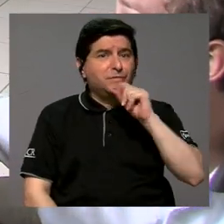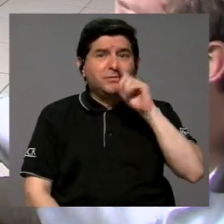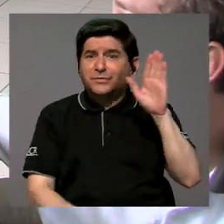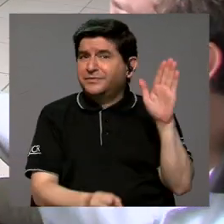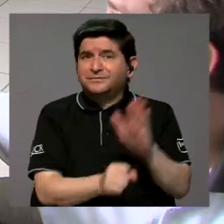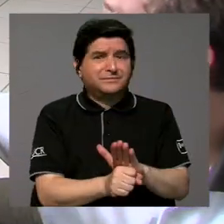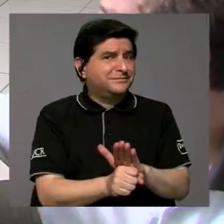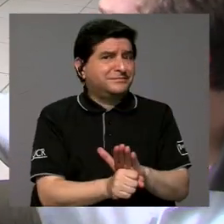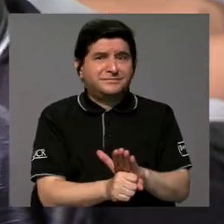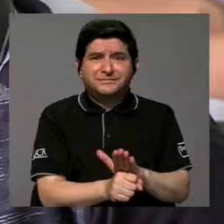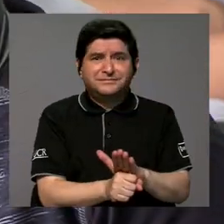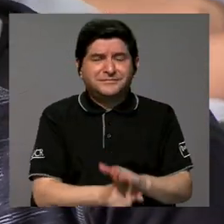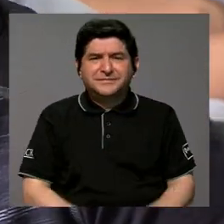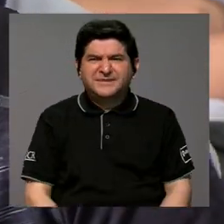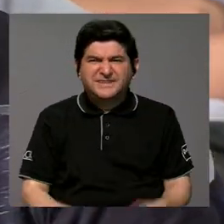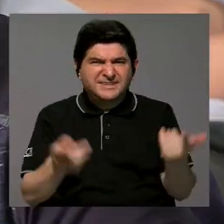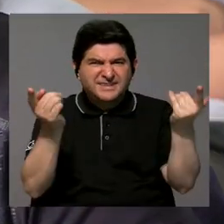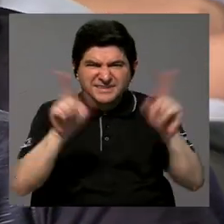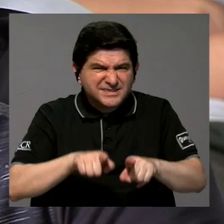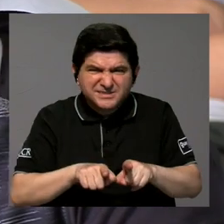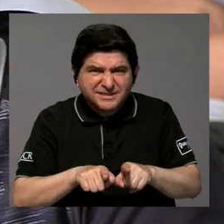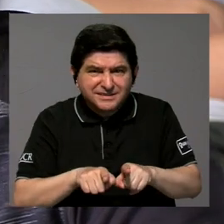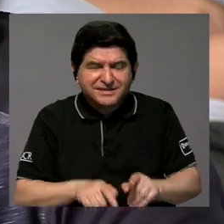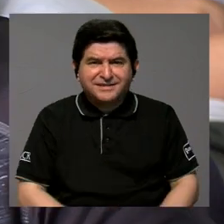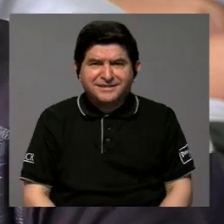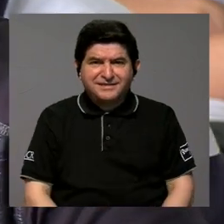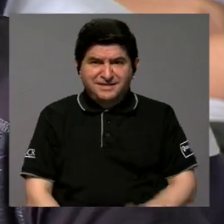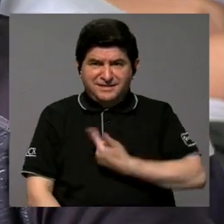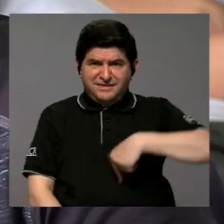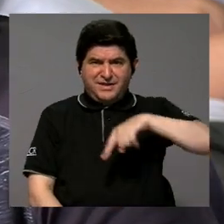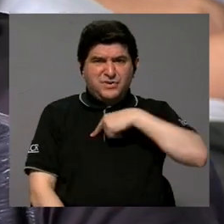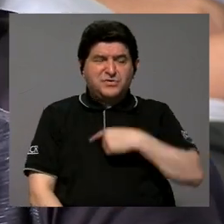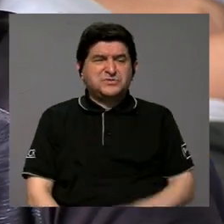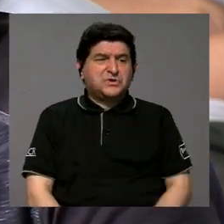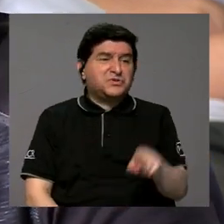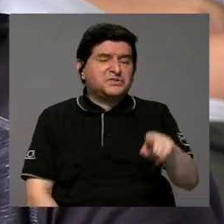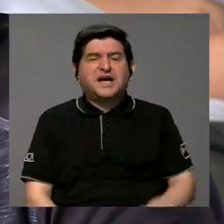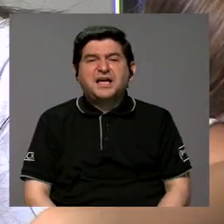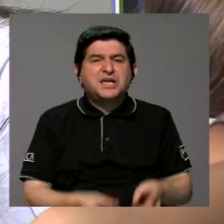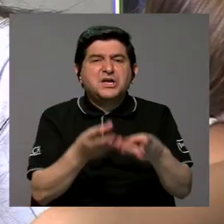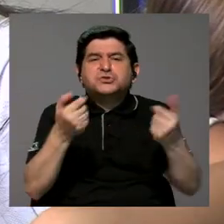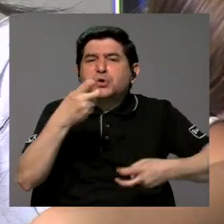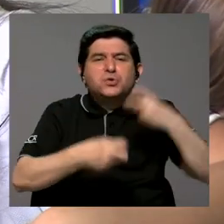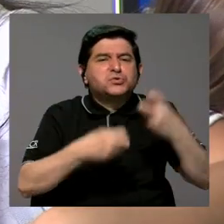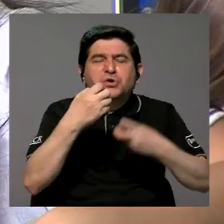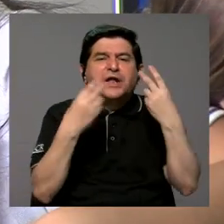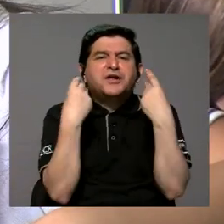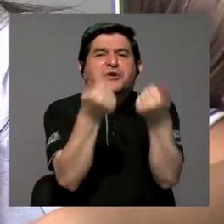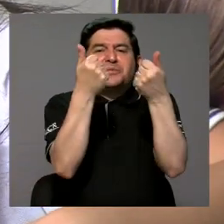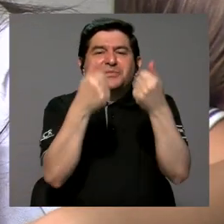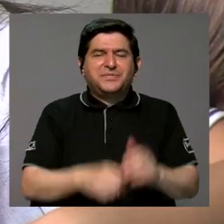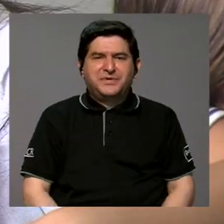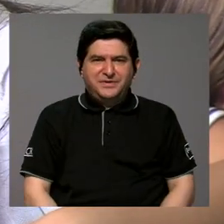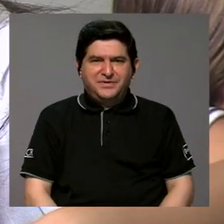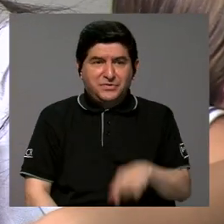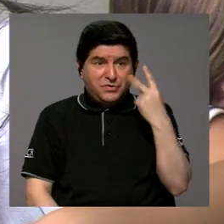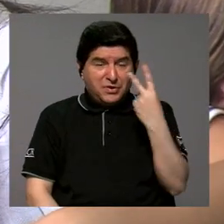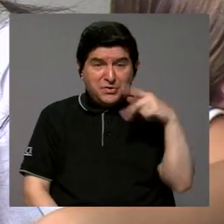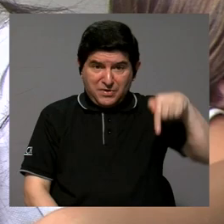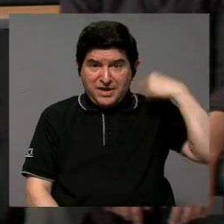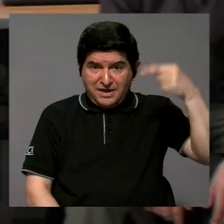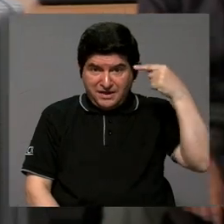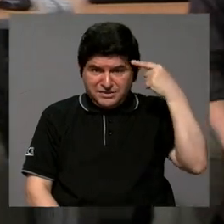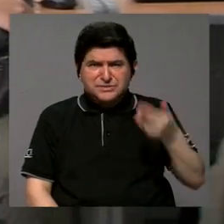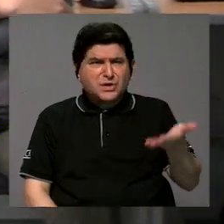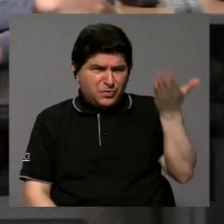cumpliendo. Entonces, ¿qué es lo que sucede con eso? Que nos convertimos en apagafuegos. Desde hace mucho rato. ¿Usted ve en este gobierno?